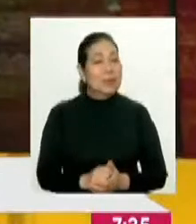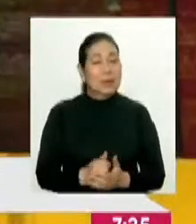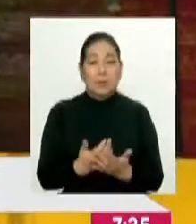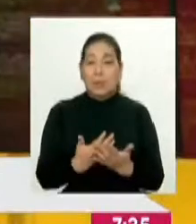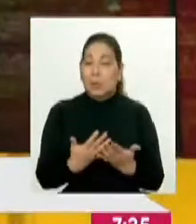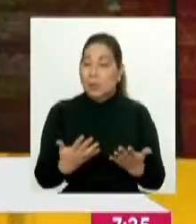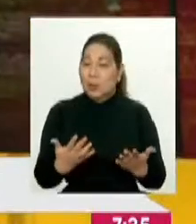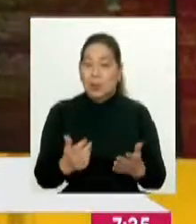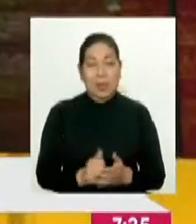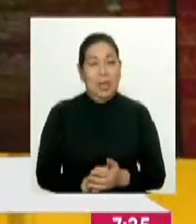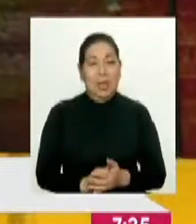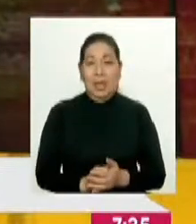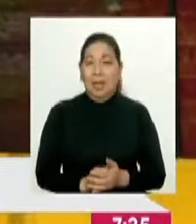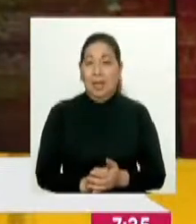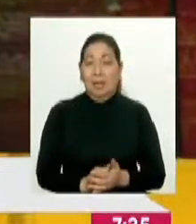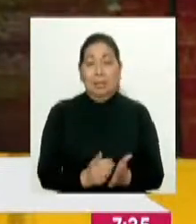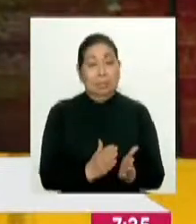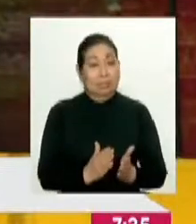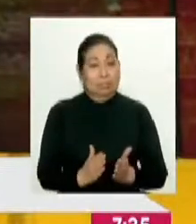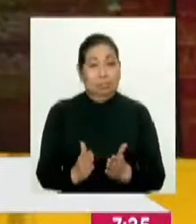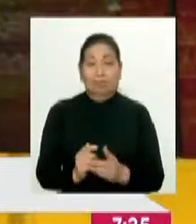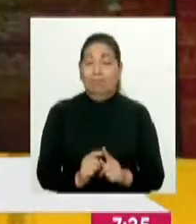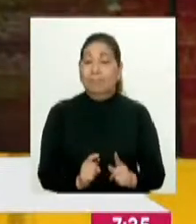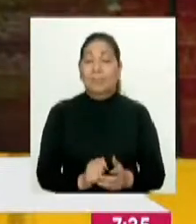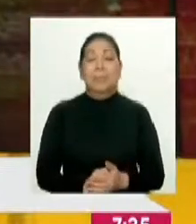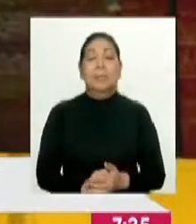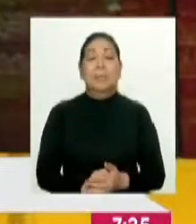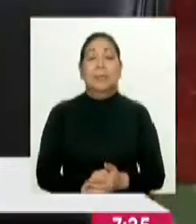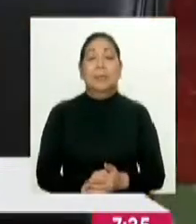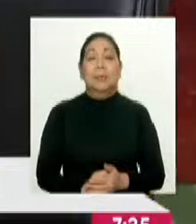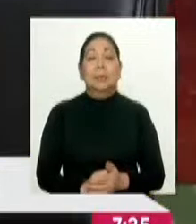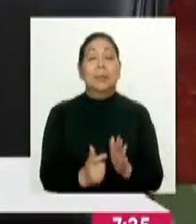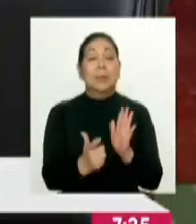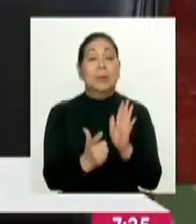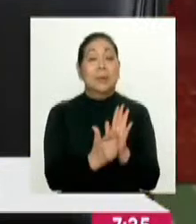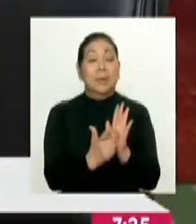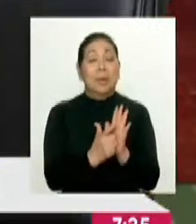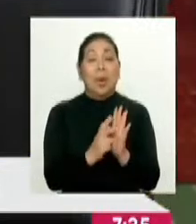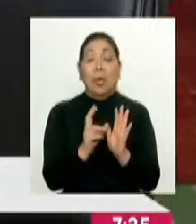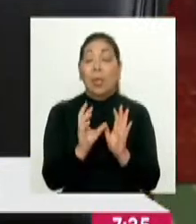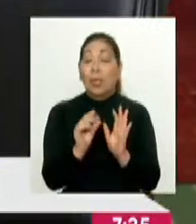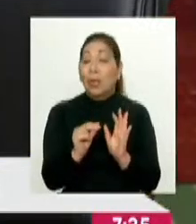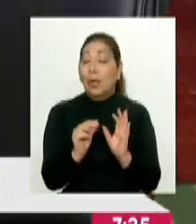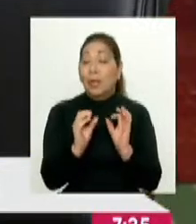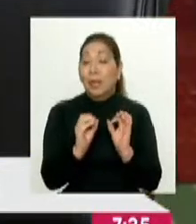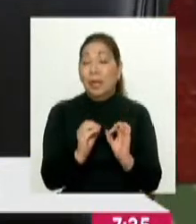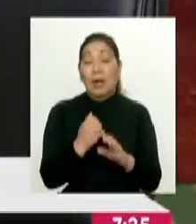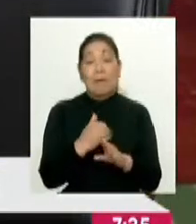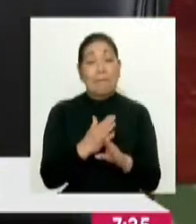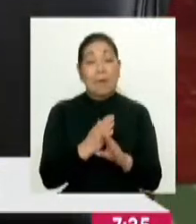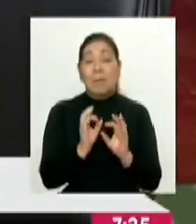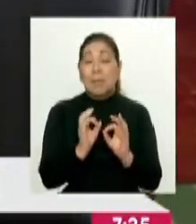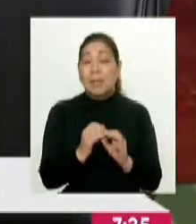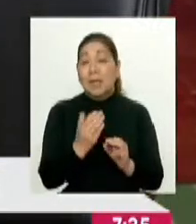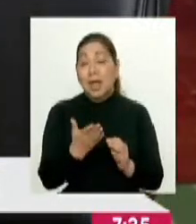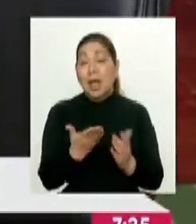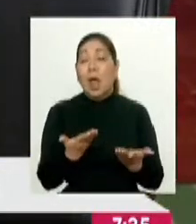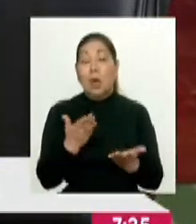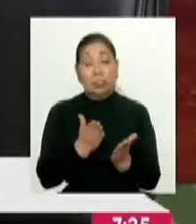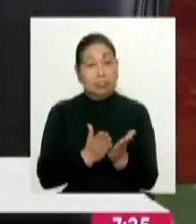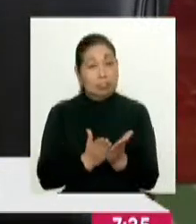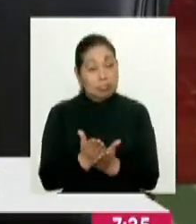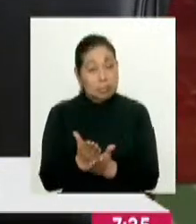no es causal, digamos. En nuestra legislación no se ha definido de esa manera. Sí hay otras